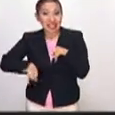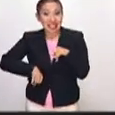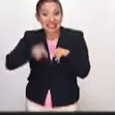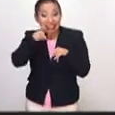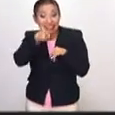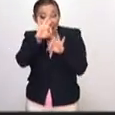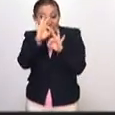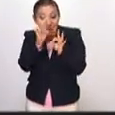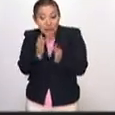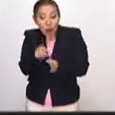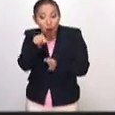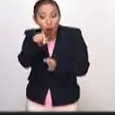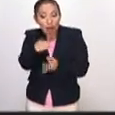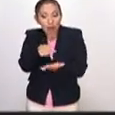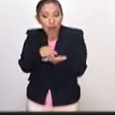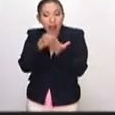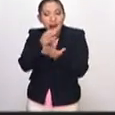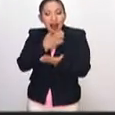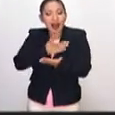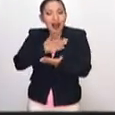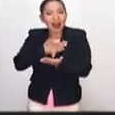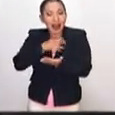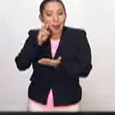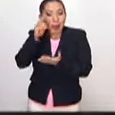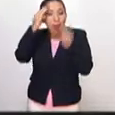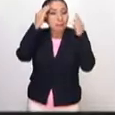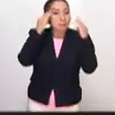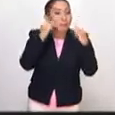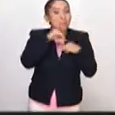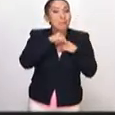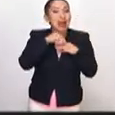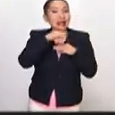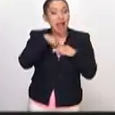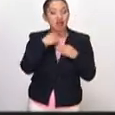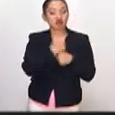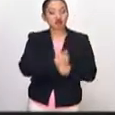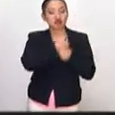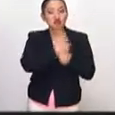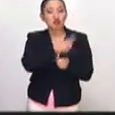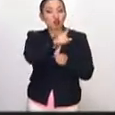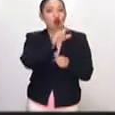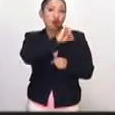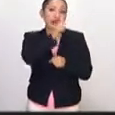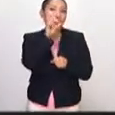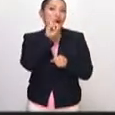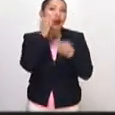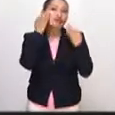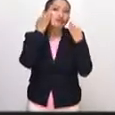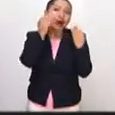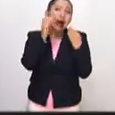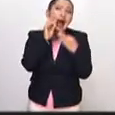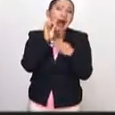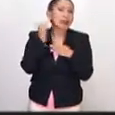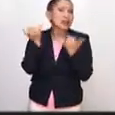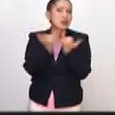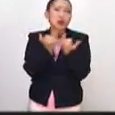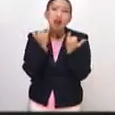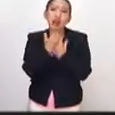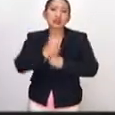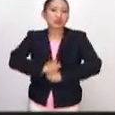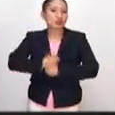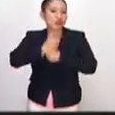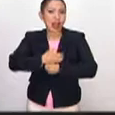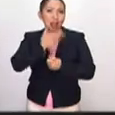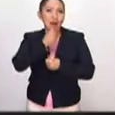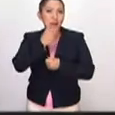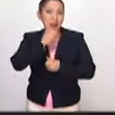será la que nos anunciará justamente a María Dolorosa, en este caso a una plañidera, dando cuenta justamente del sufrimiento por la muerte